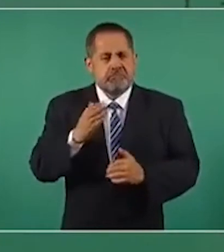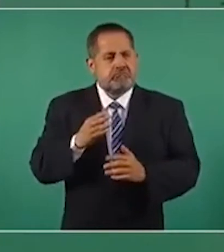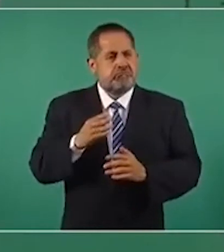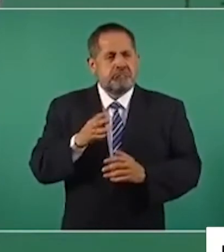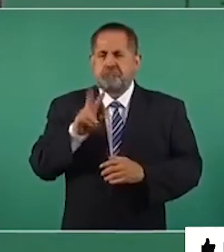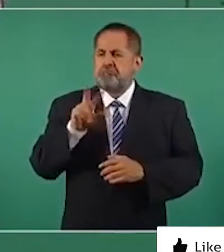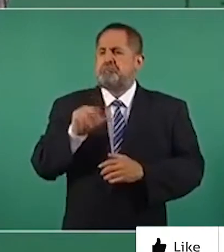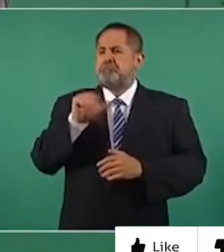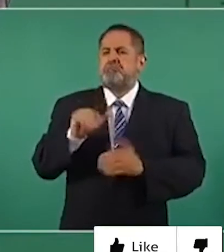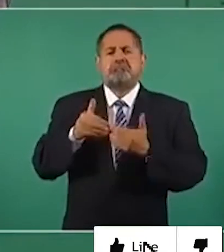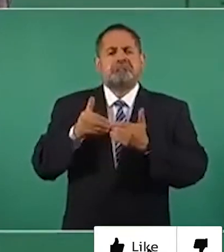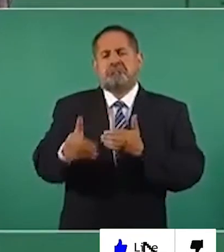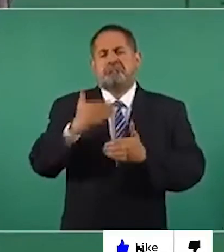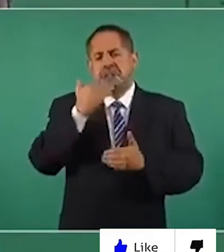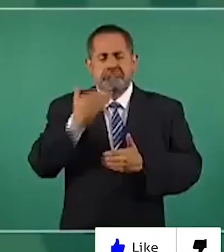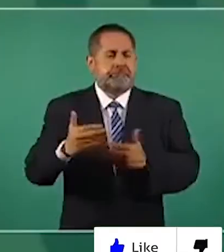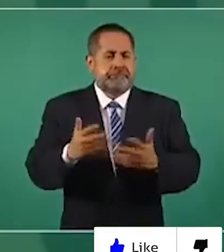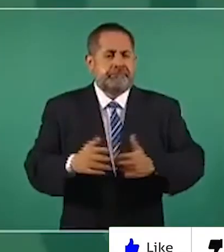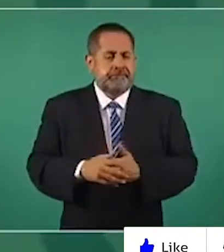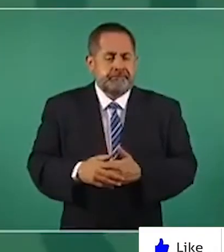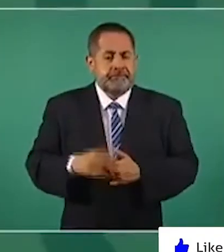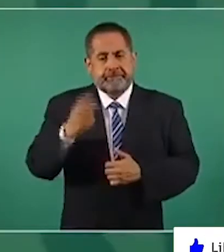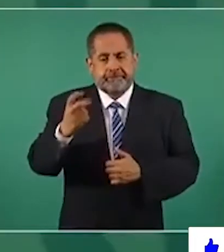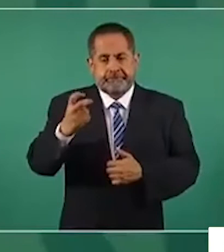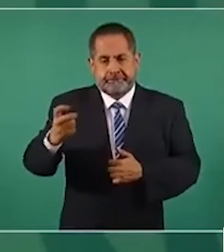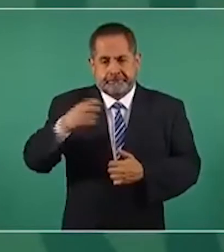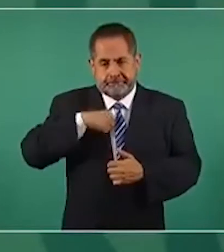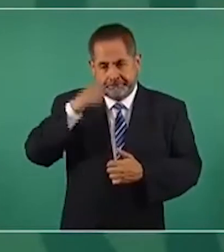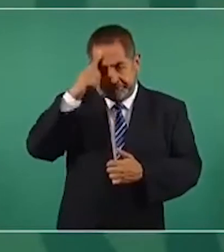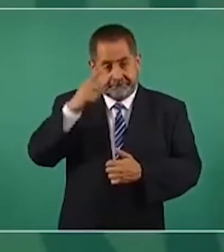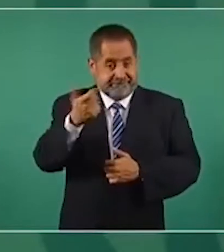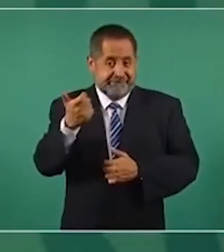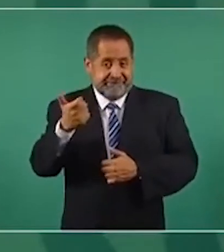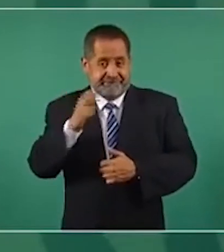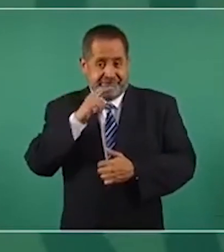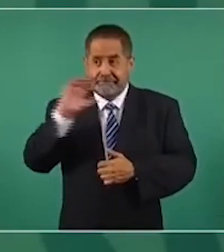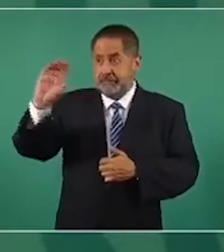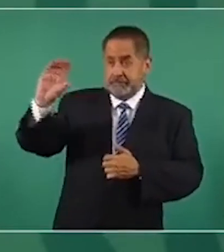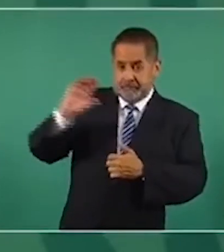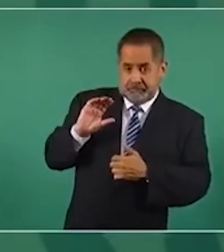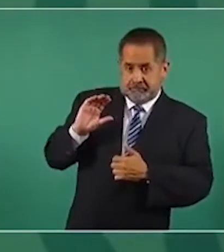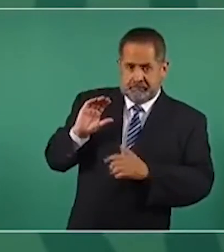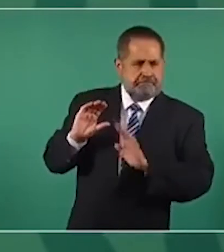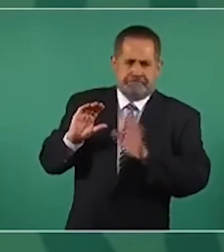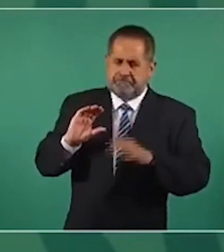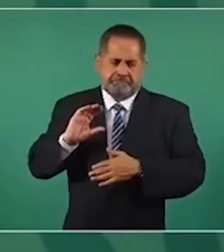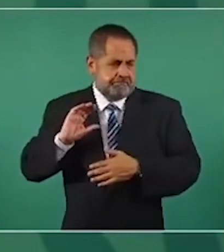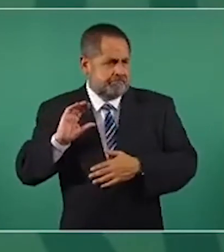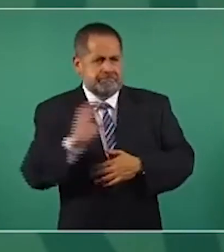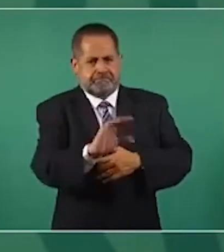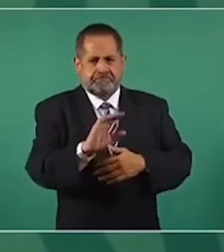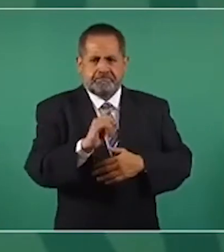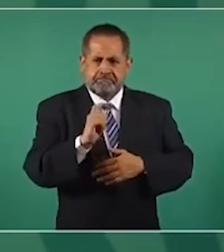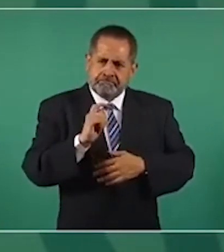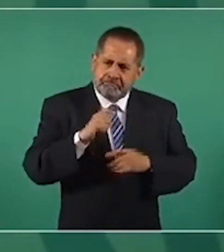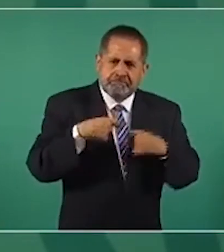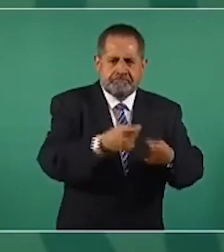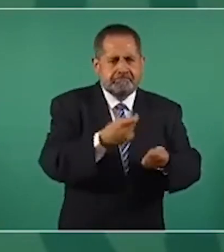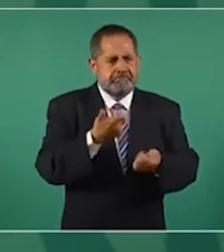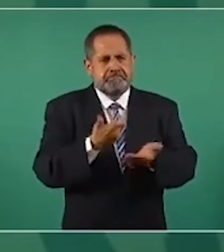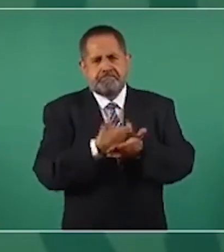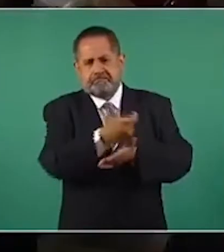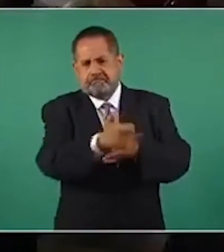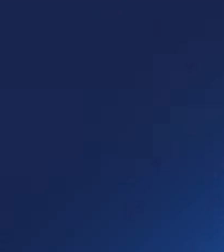y por eso esos recursos se van a utilizar para el pago de